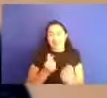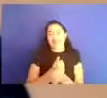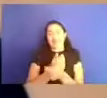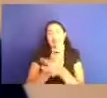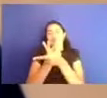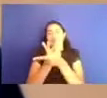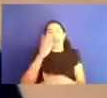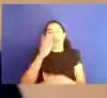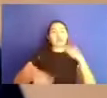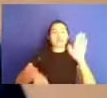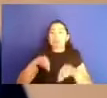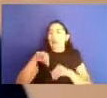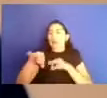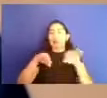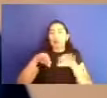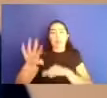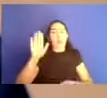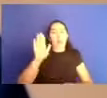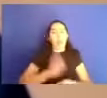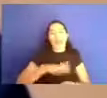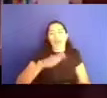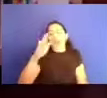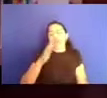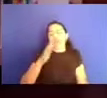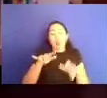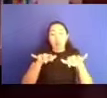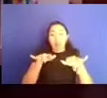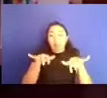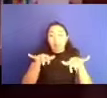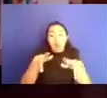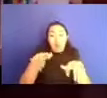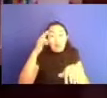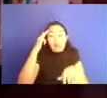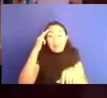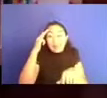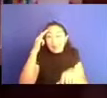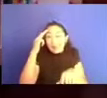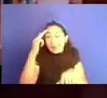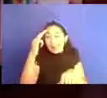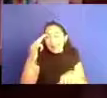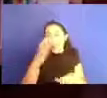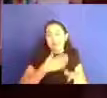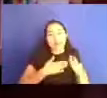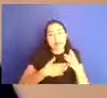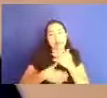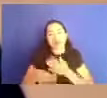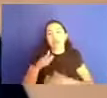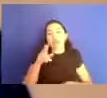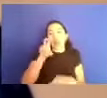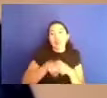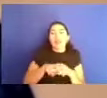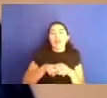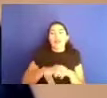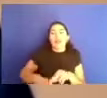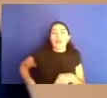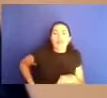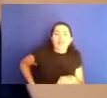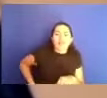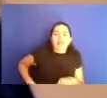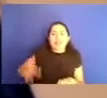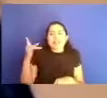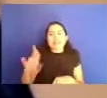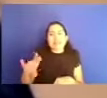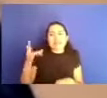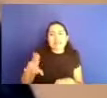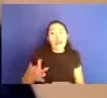¿no? Paso mucho más tiempo, ¿no? Pasamos mucho más tiempo sentados, ¿no? Y antes